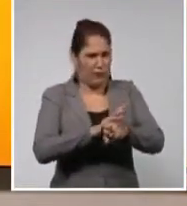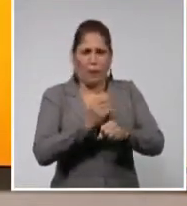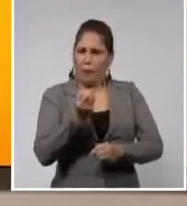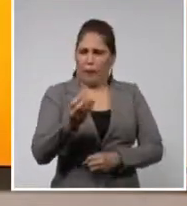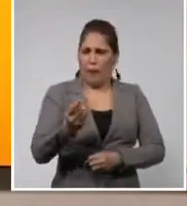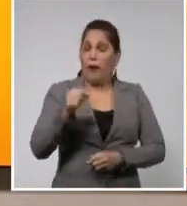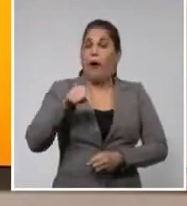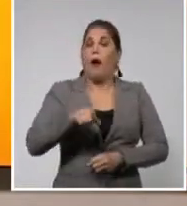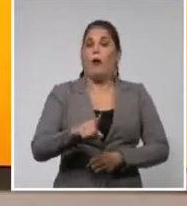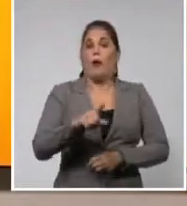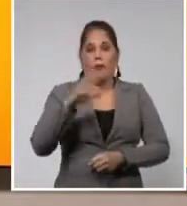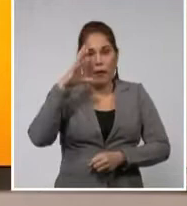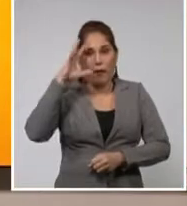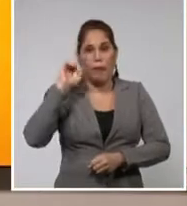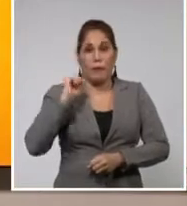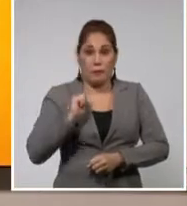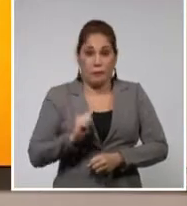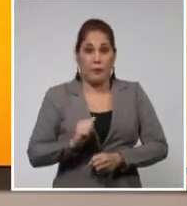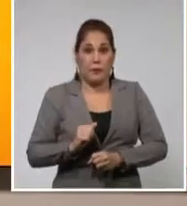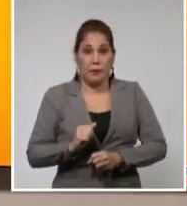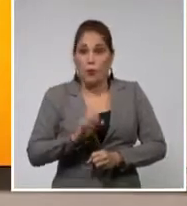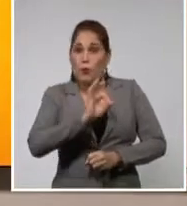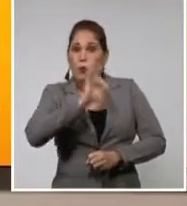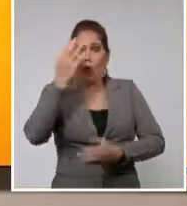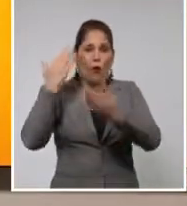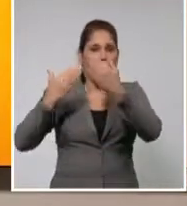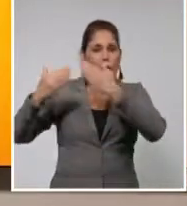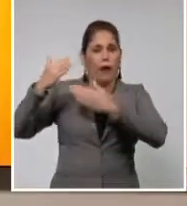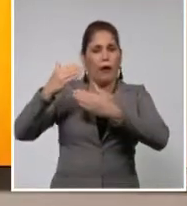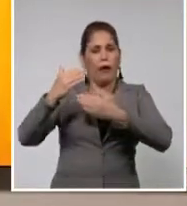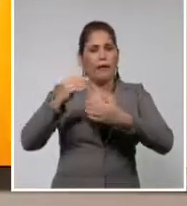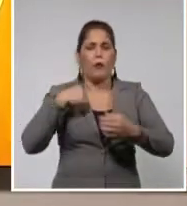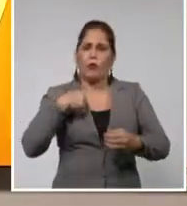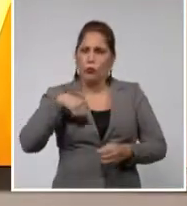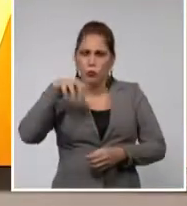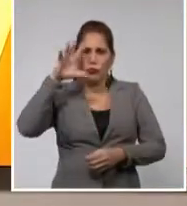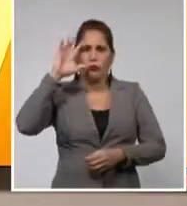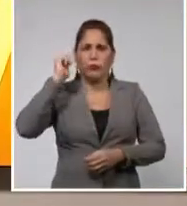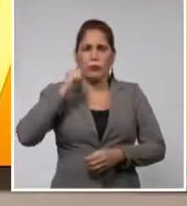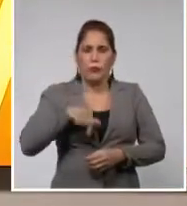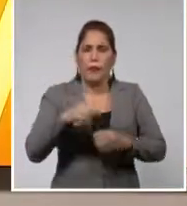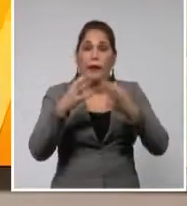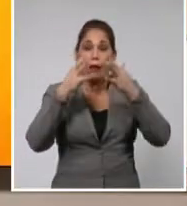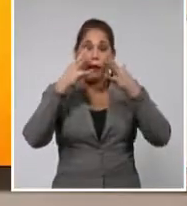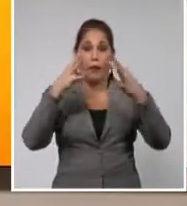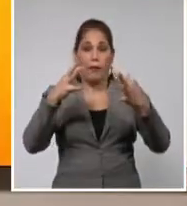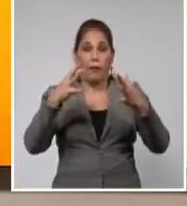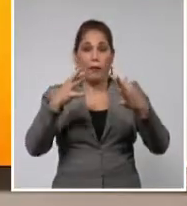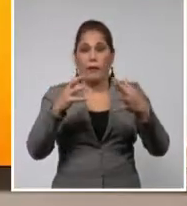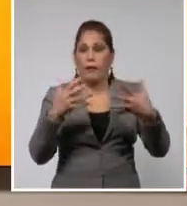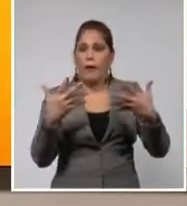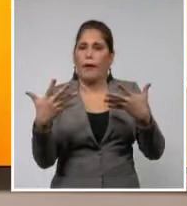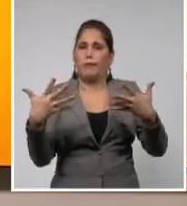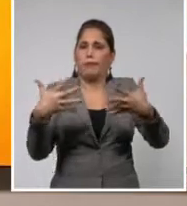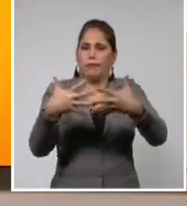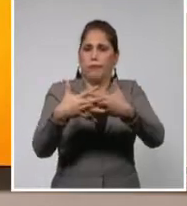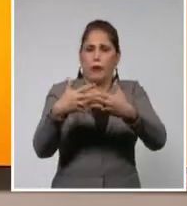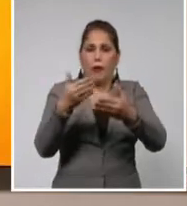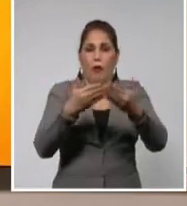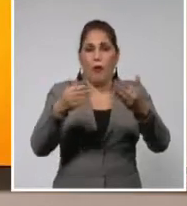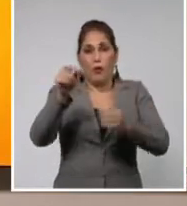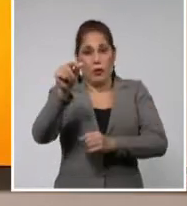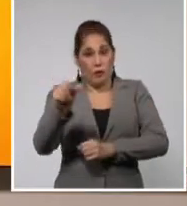prevenir este coronavirus. Tal vez como nunca antes, entonces, pues hemos comprendido la importancia de familiarizarnos con los científicos,